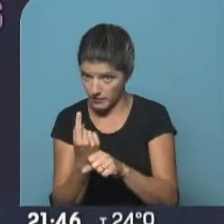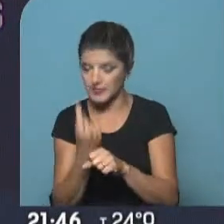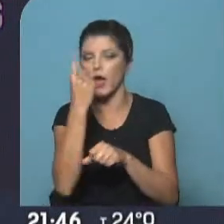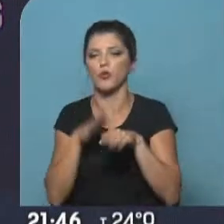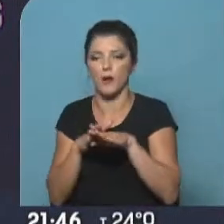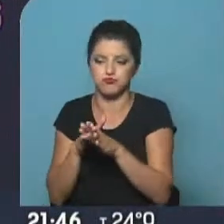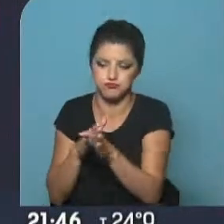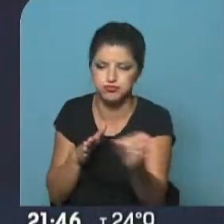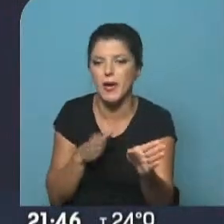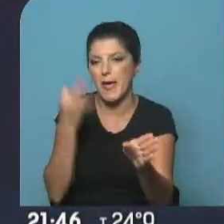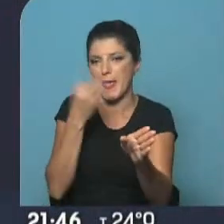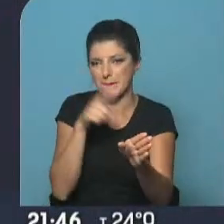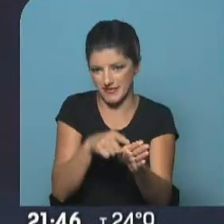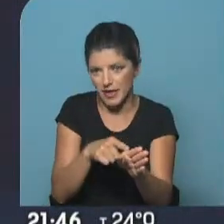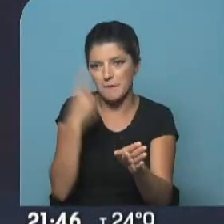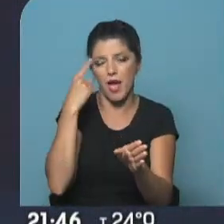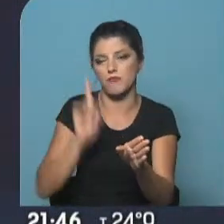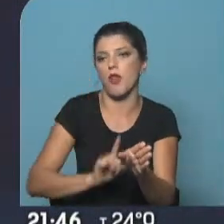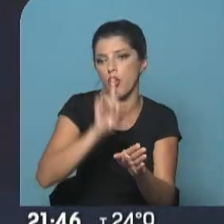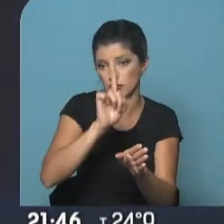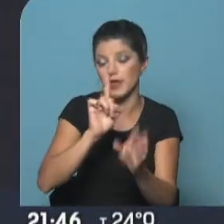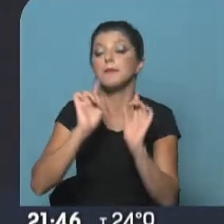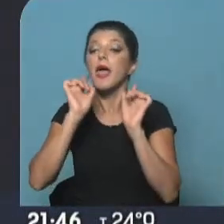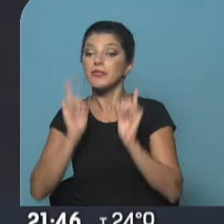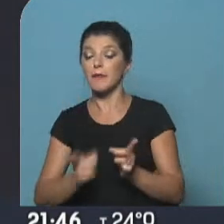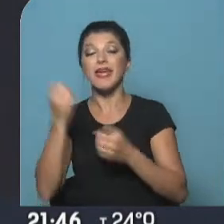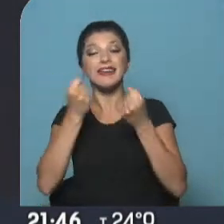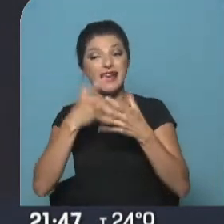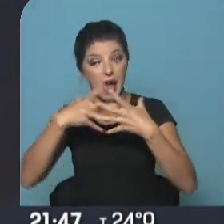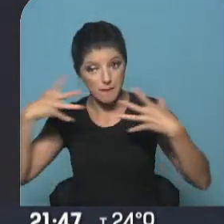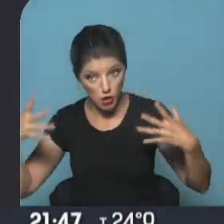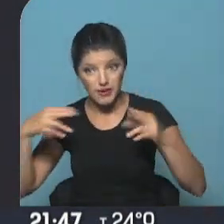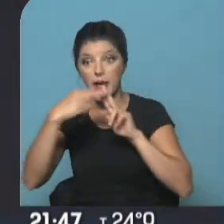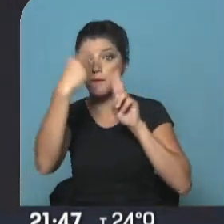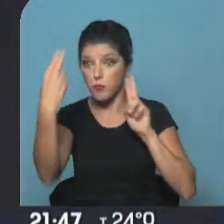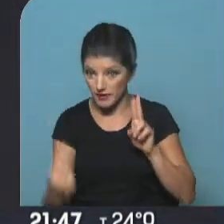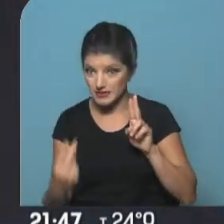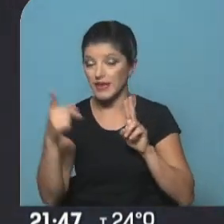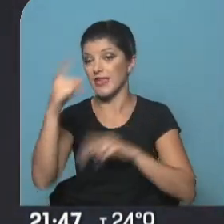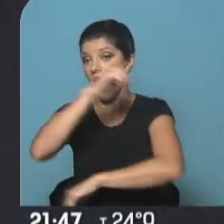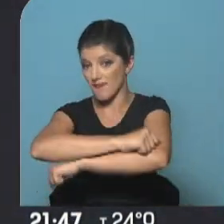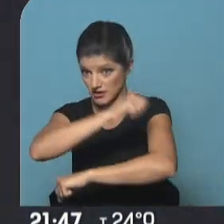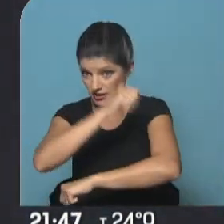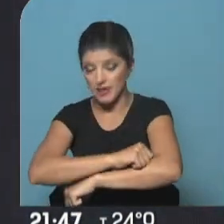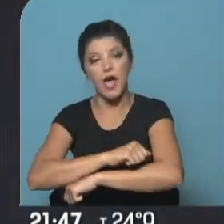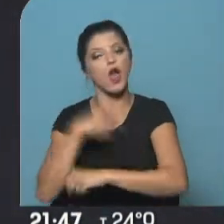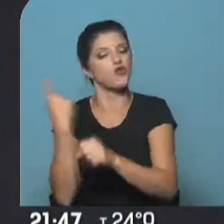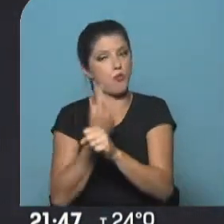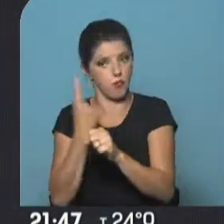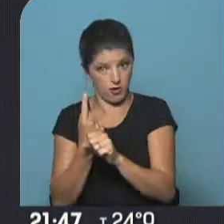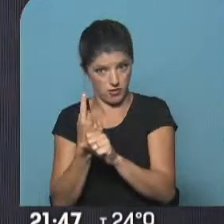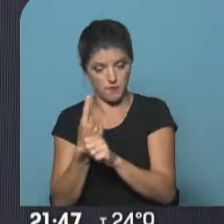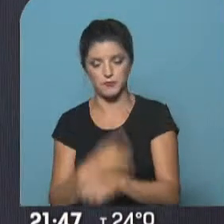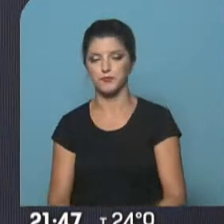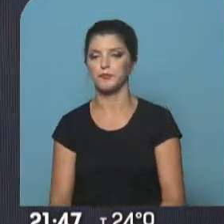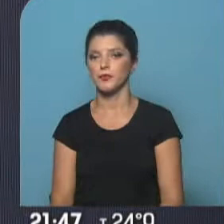en dirección al norte y también habrá una restricción total de camiones en el puente Nicolás Avellaneda. Bien, todo el detalle, pero le